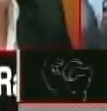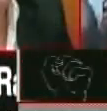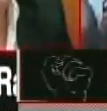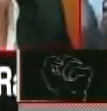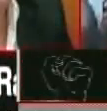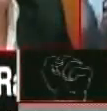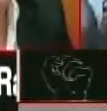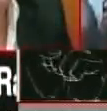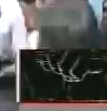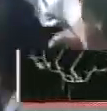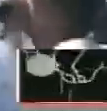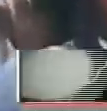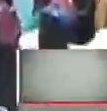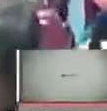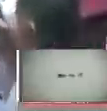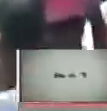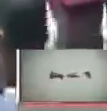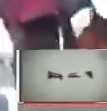Sector